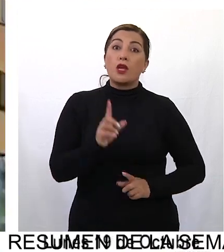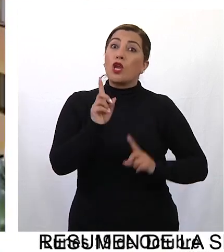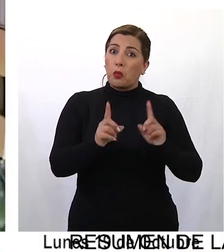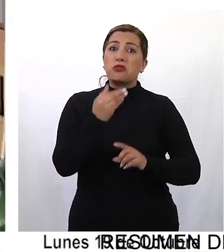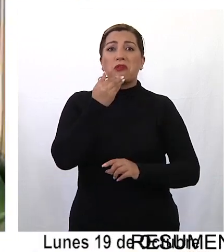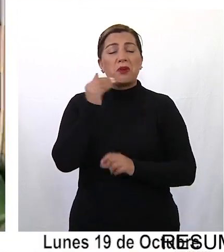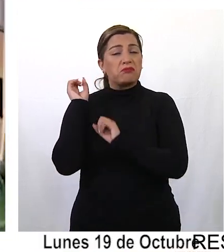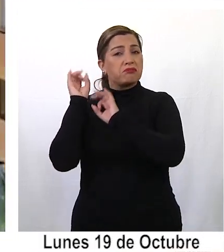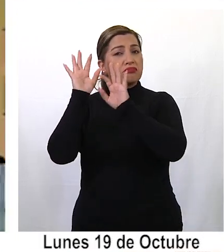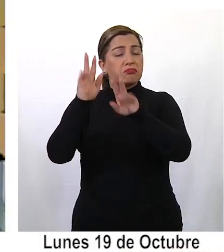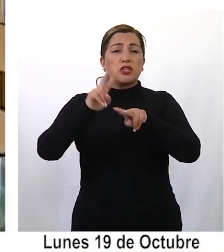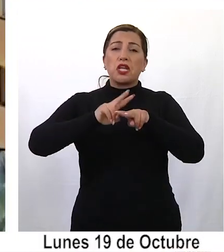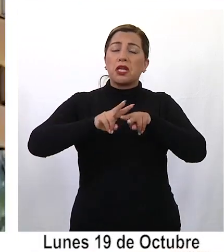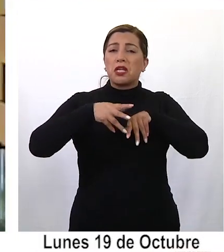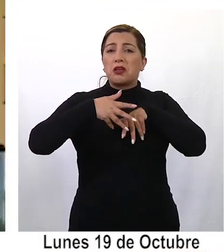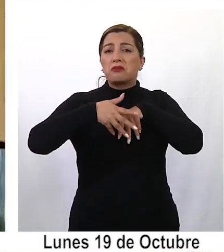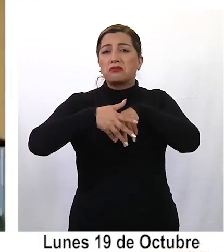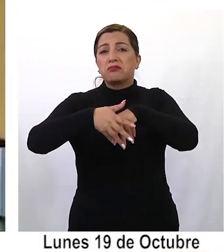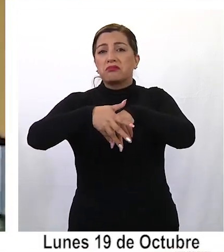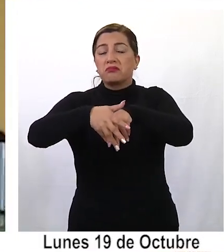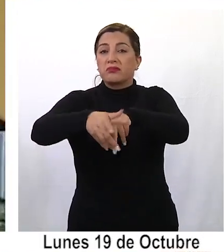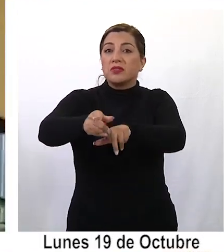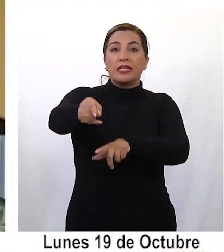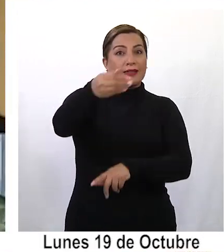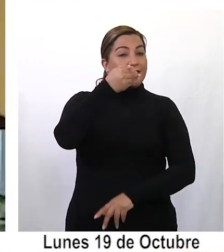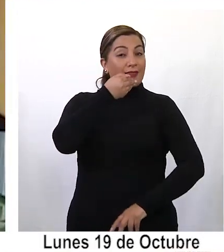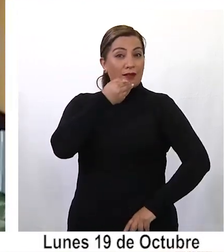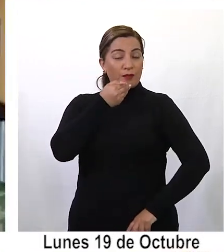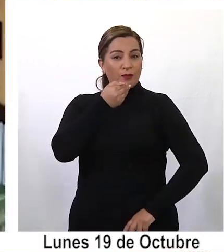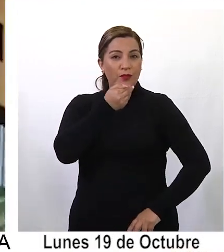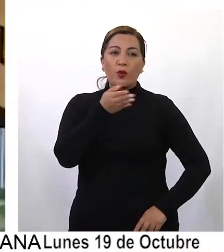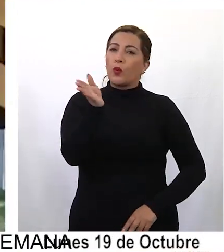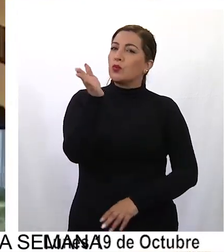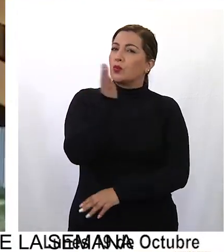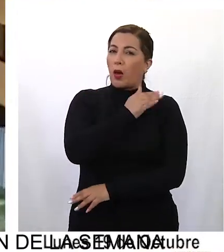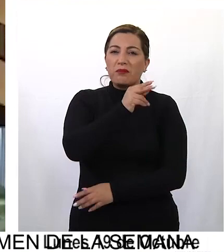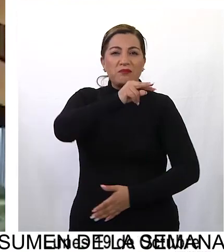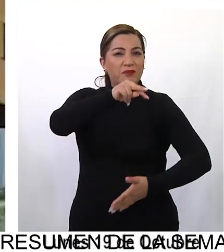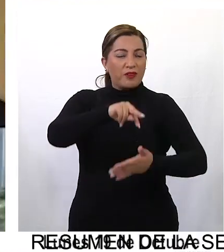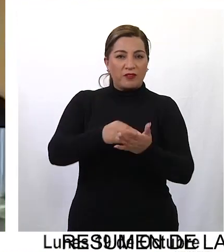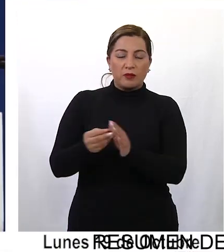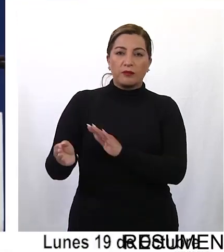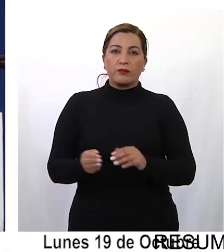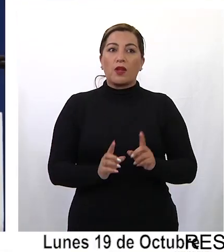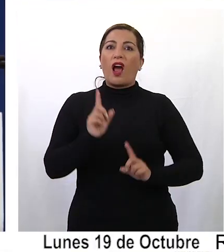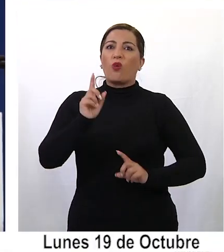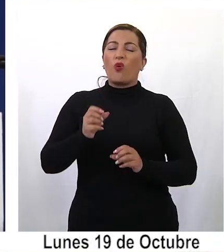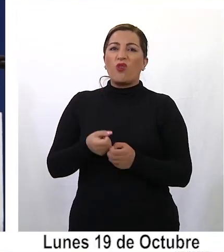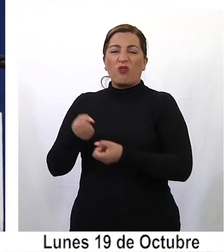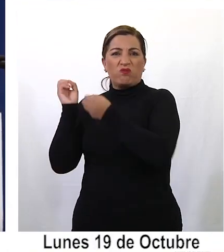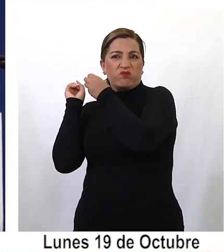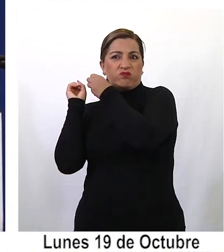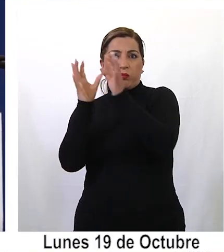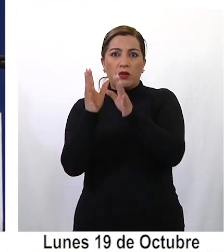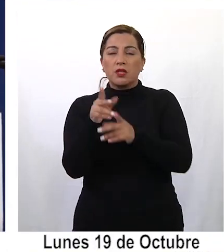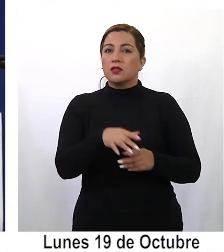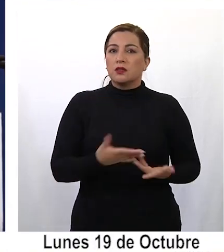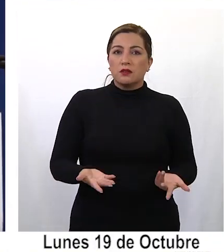pacífica, tranquila, manifestándose y con ellos no tenemos ningún problema. Hubo ataques sin ninguna